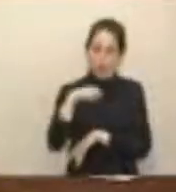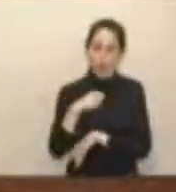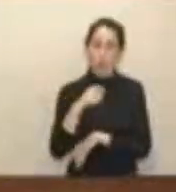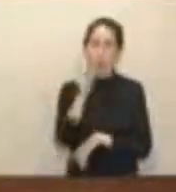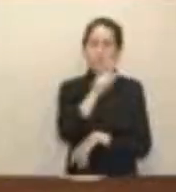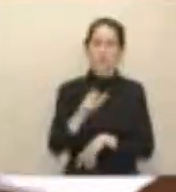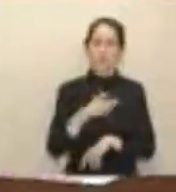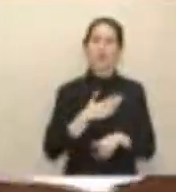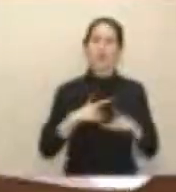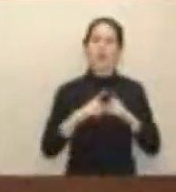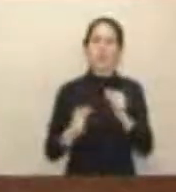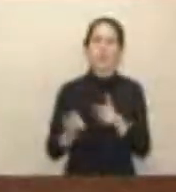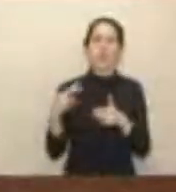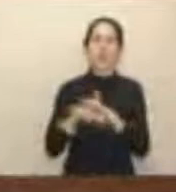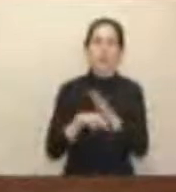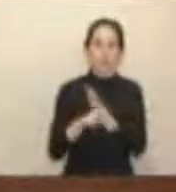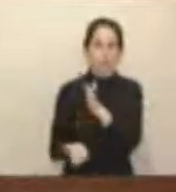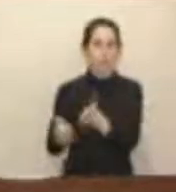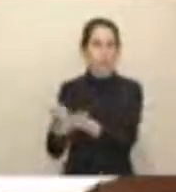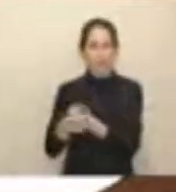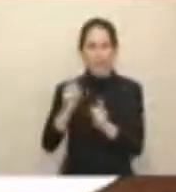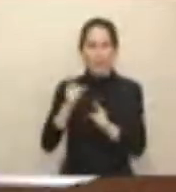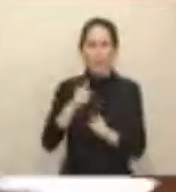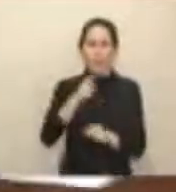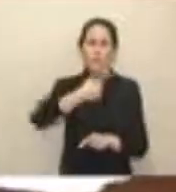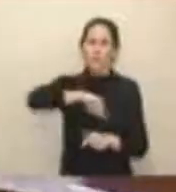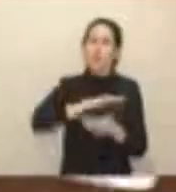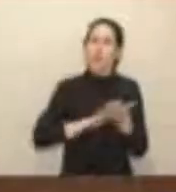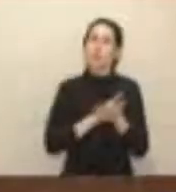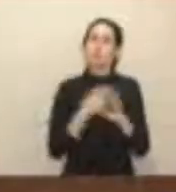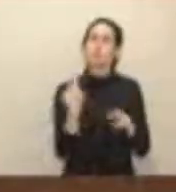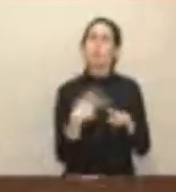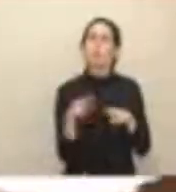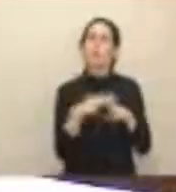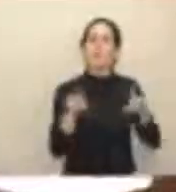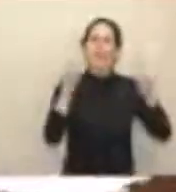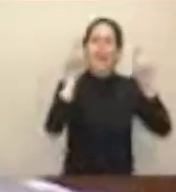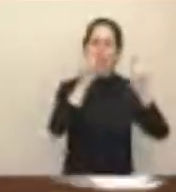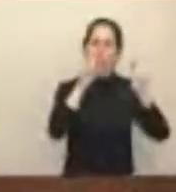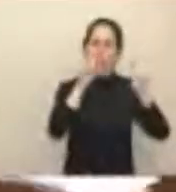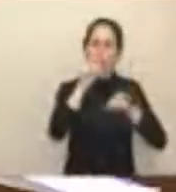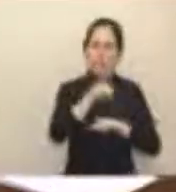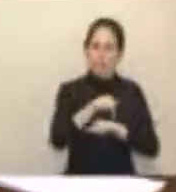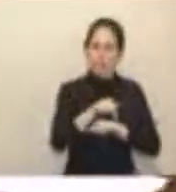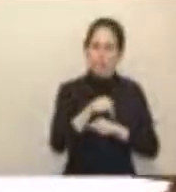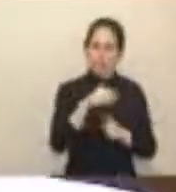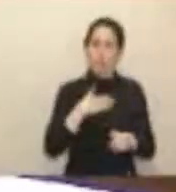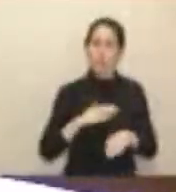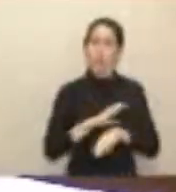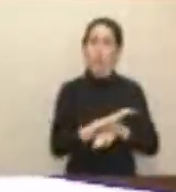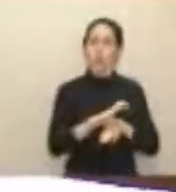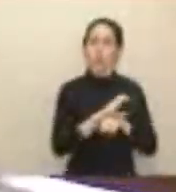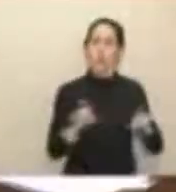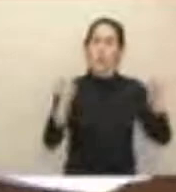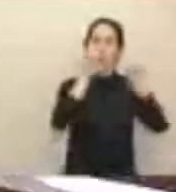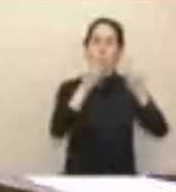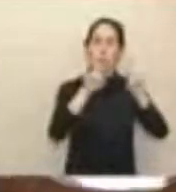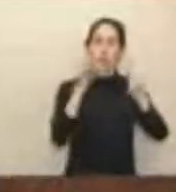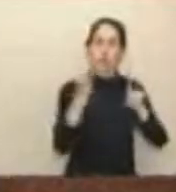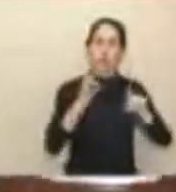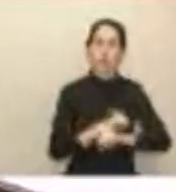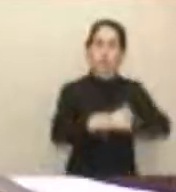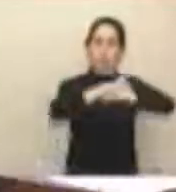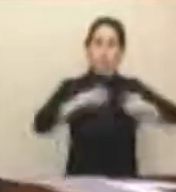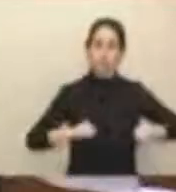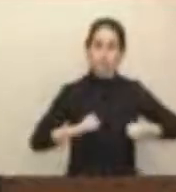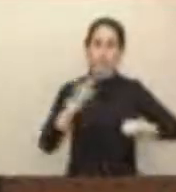los asturianos. Estamos hablando de una política educativa, que se ha de implantar desde la Consejería de Educación y que ha